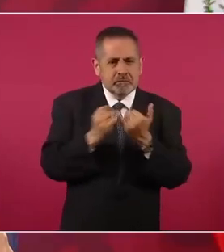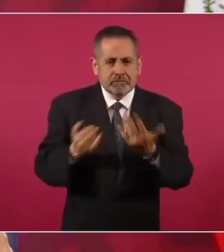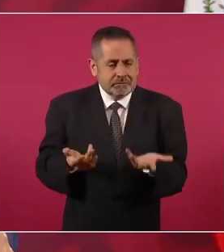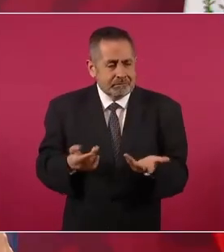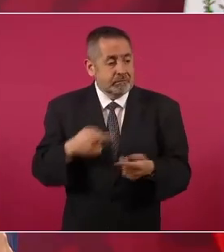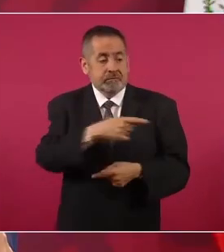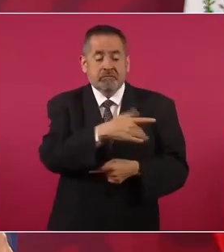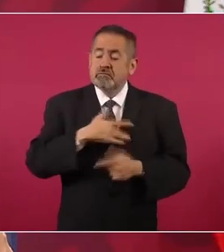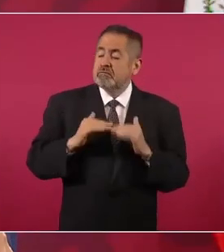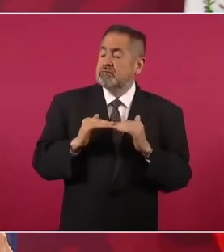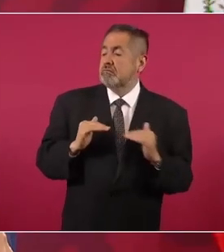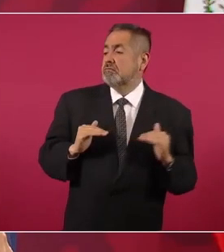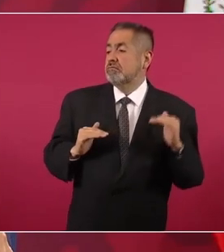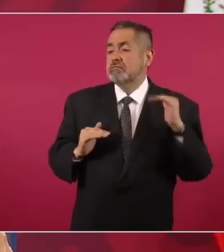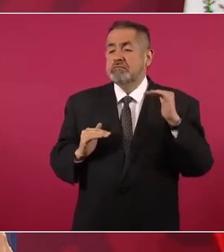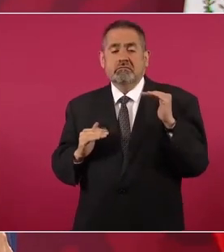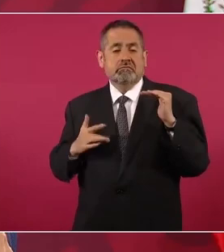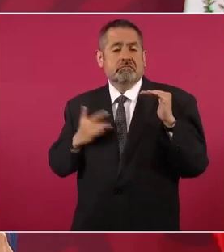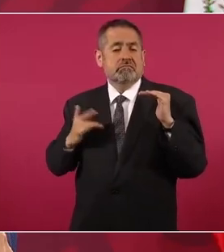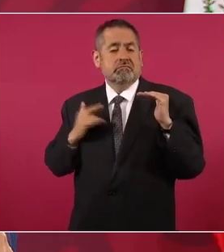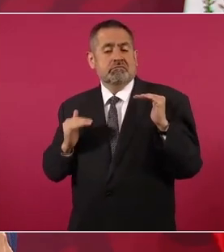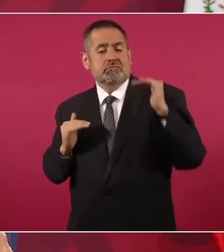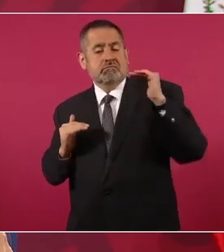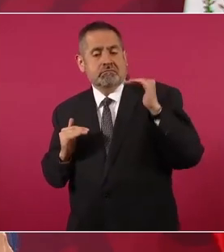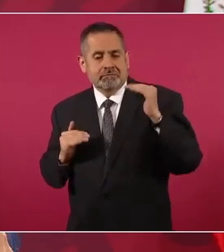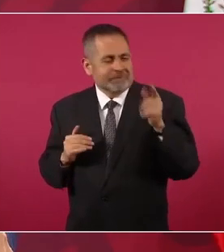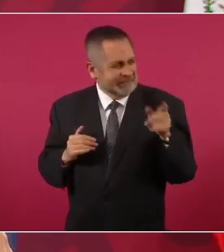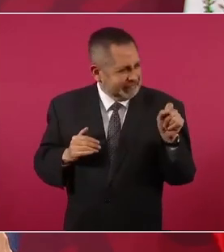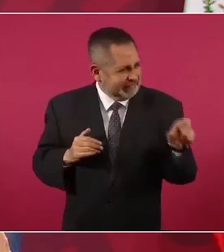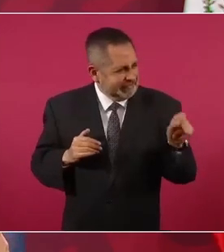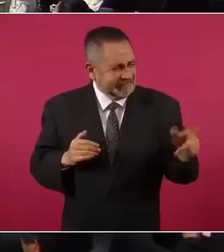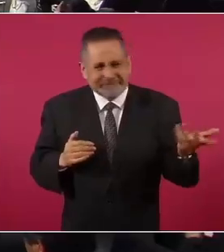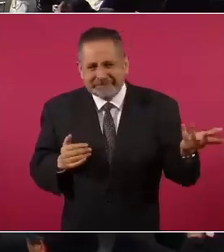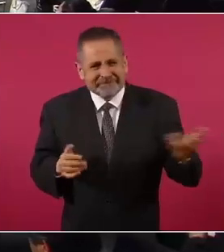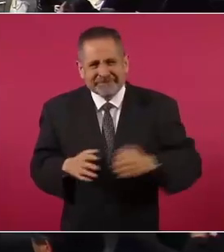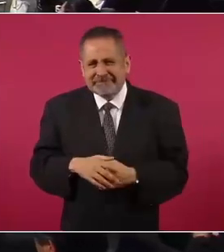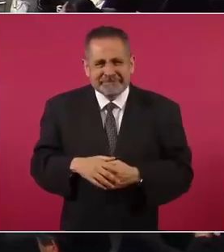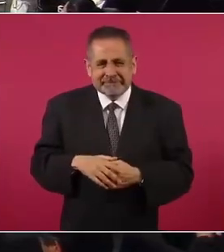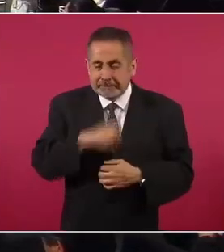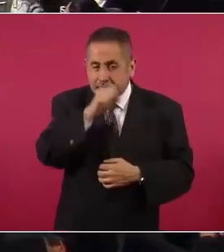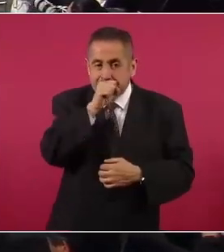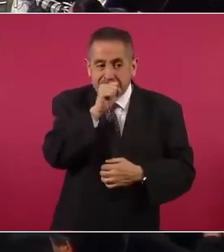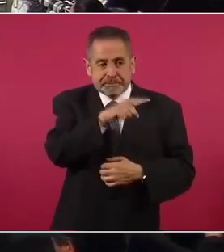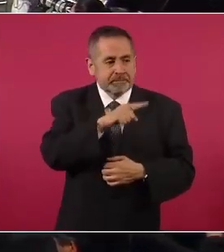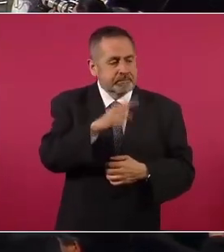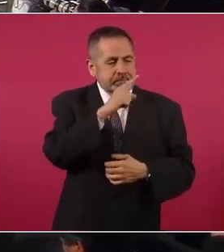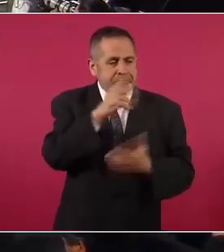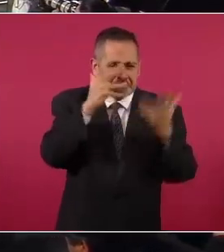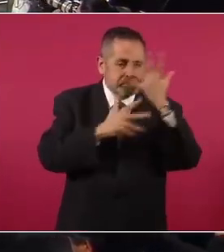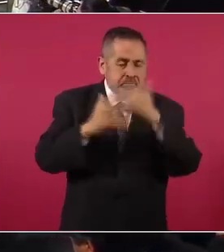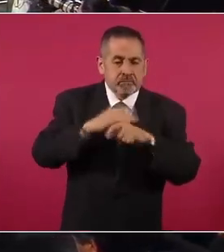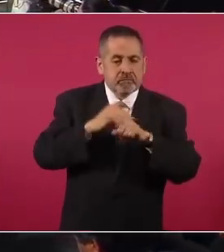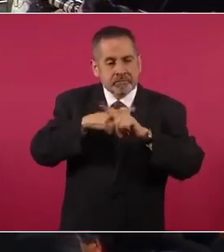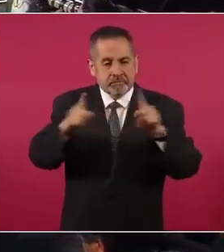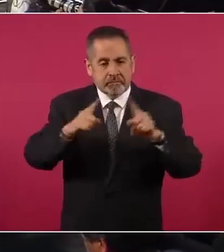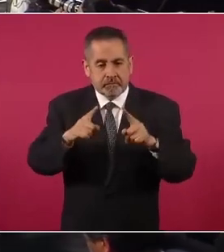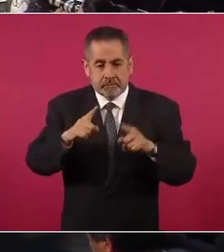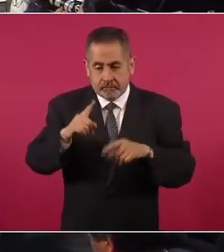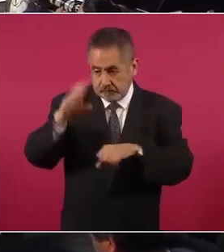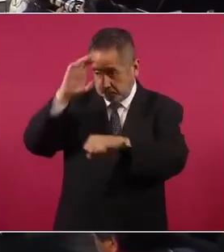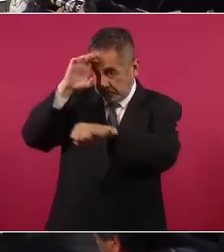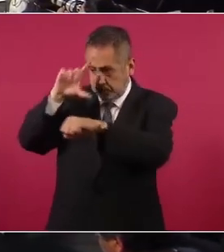superiores y también confunden educación con cultura